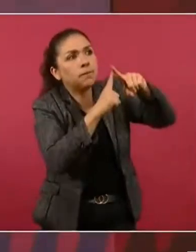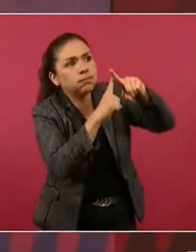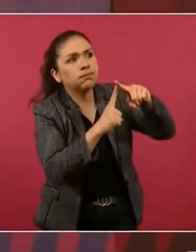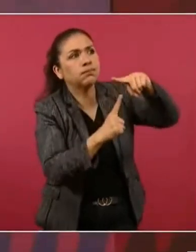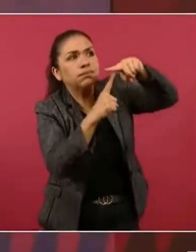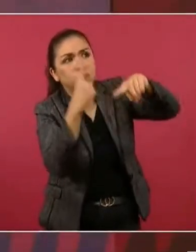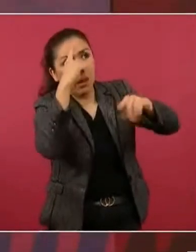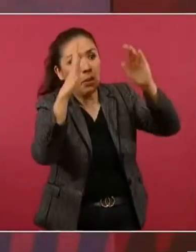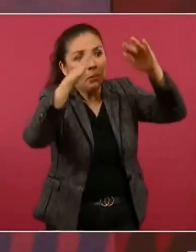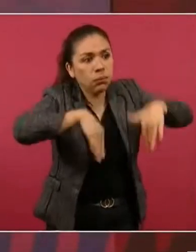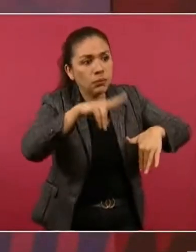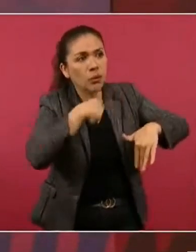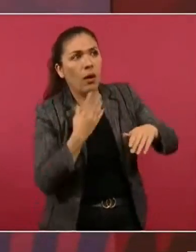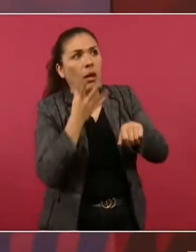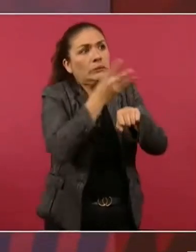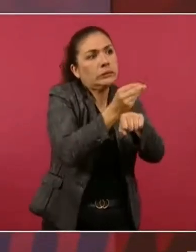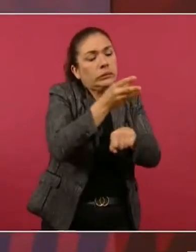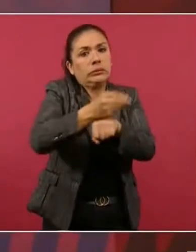un fraude